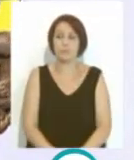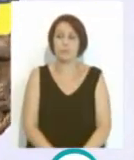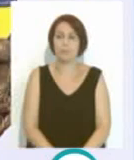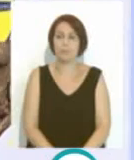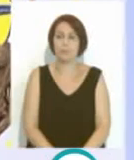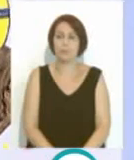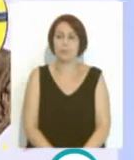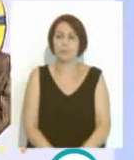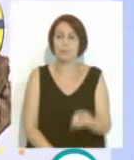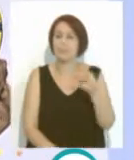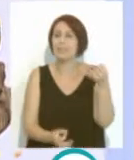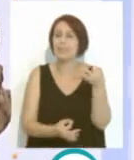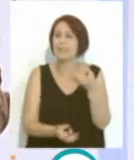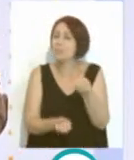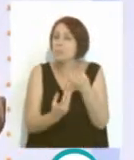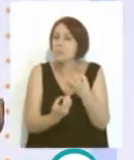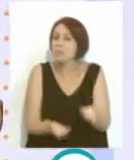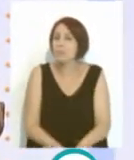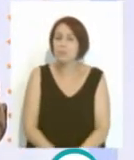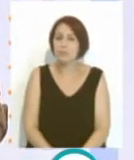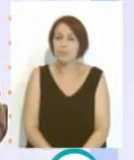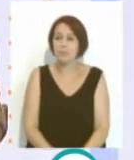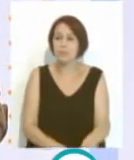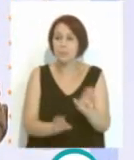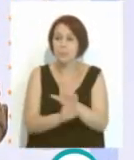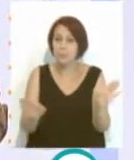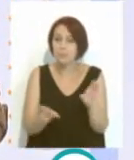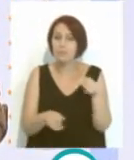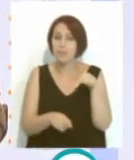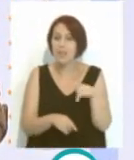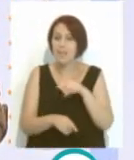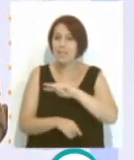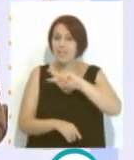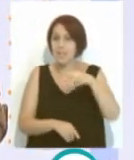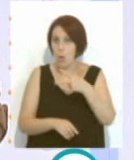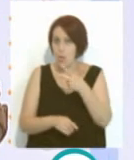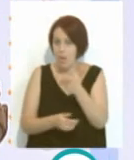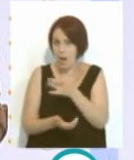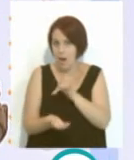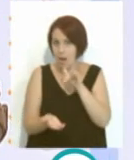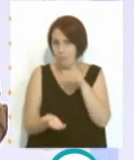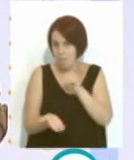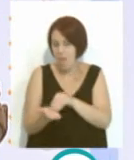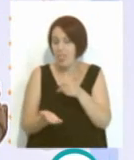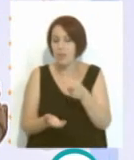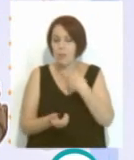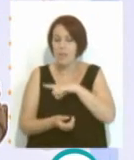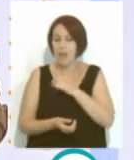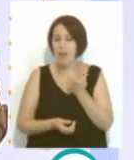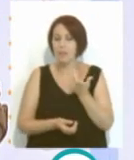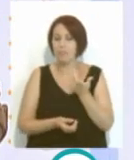¿Qué es que es esto? Cuéntanos. Bueno, nada, esta es la segunda edición nuestra del